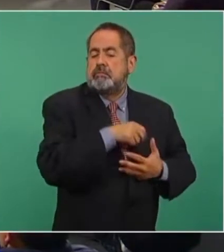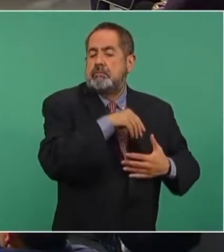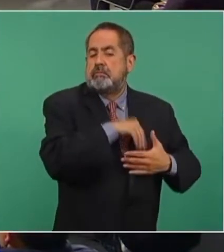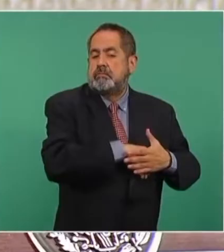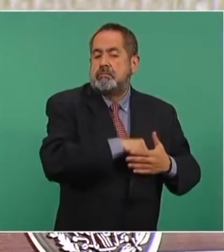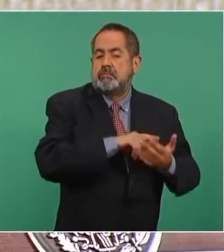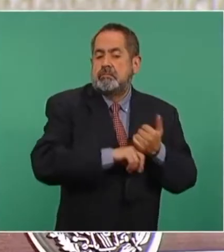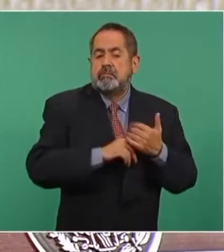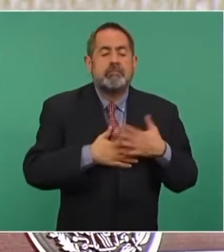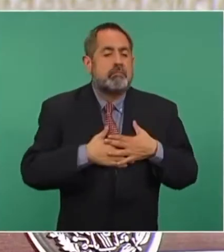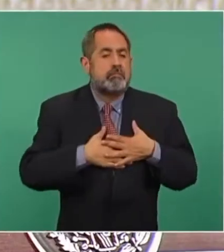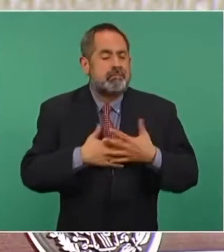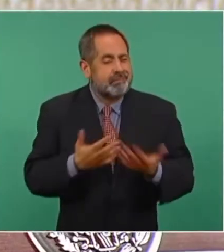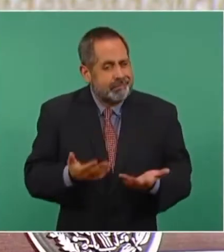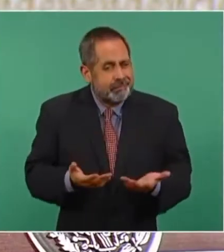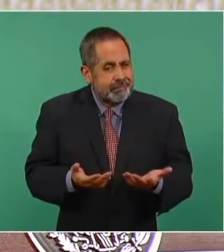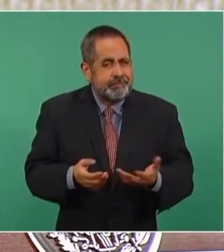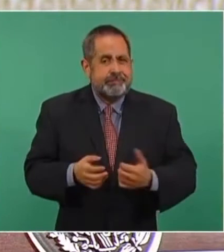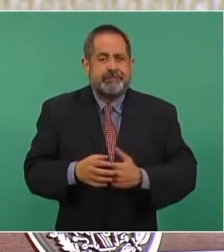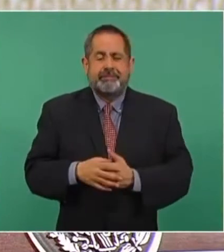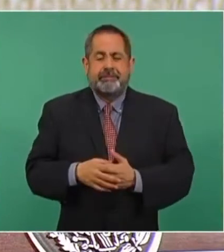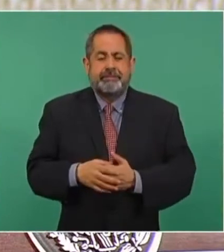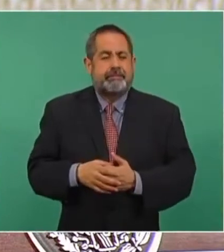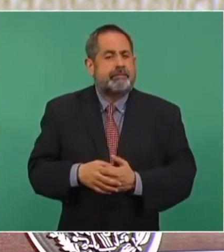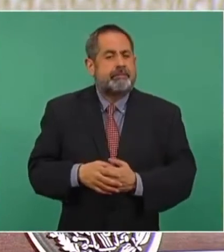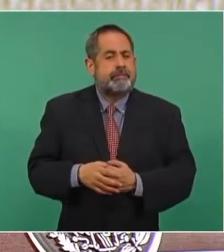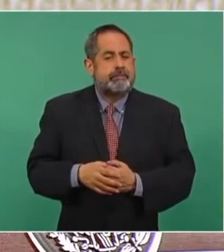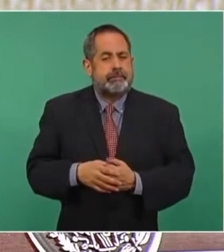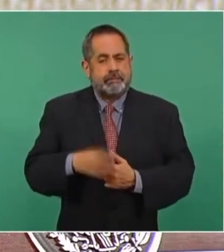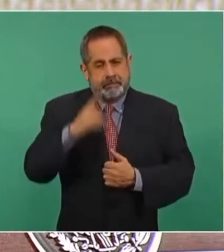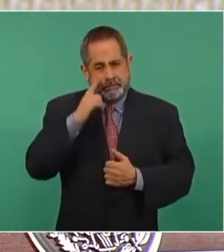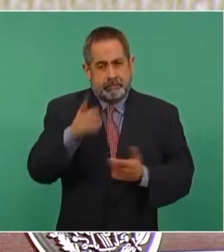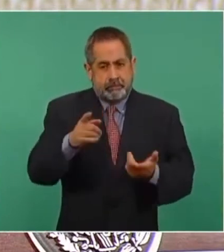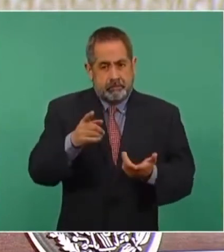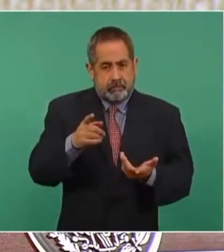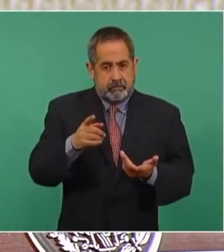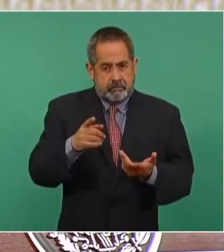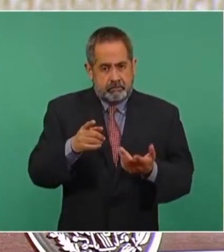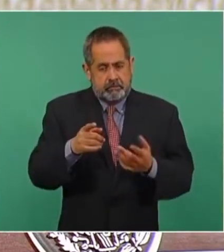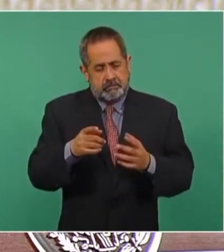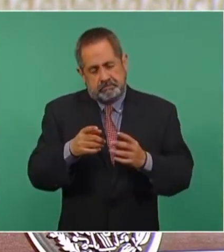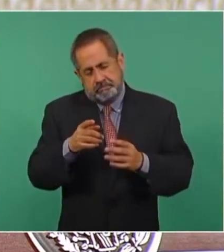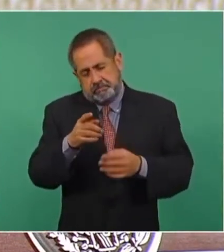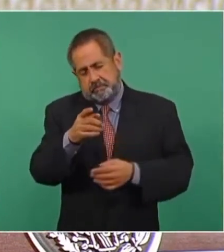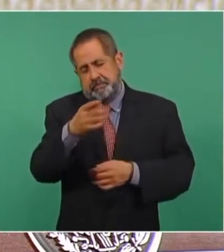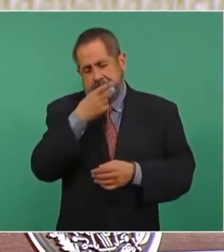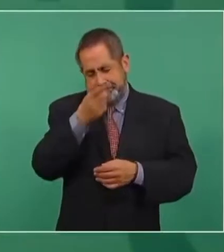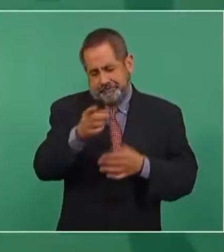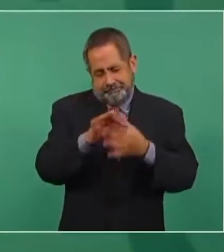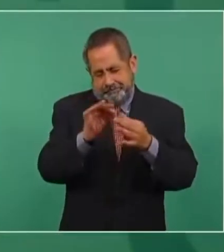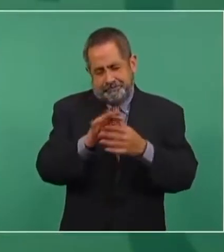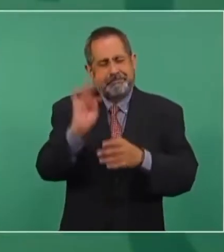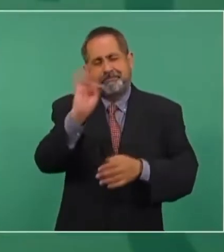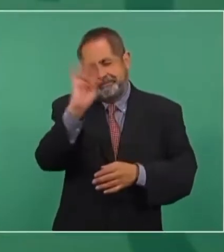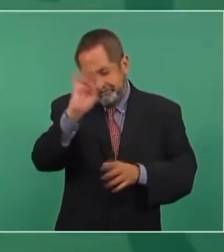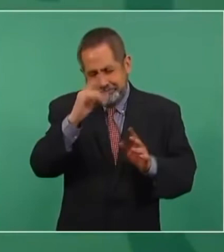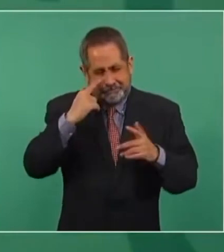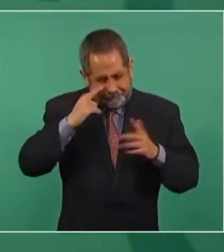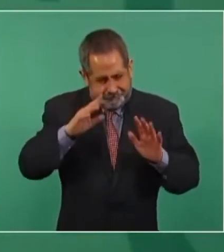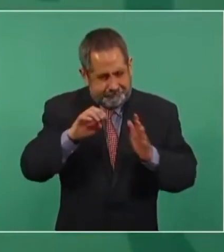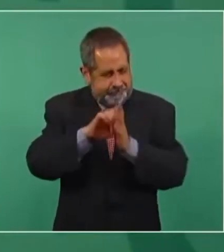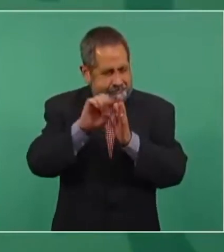Vamos a aceptar, como dicen los abogados, sin conceder,